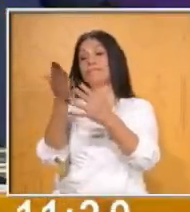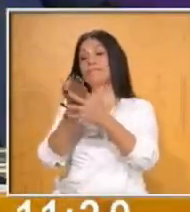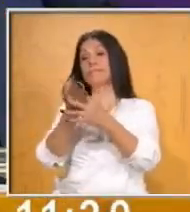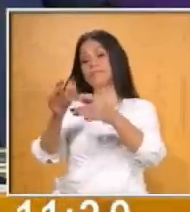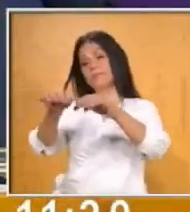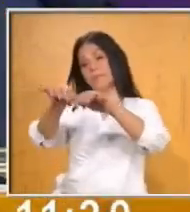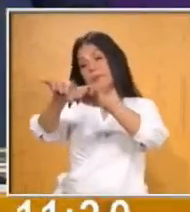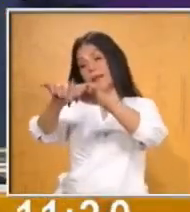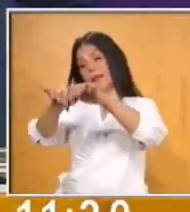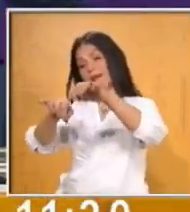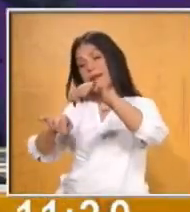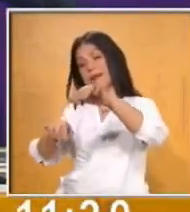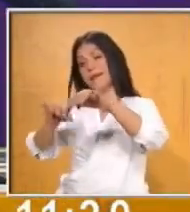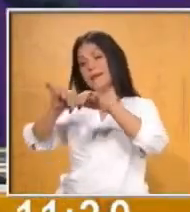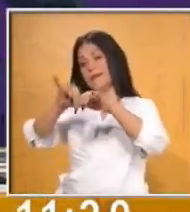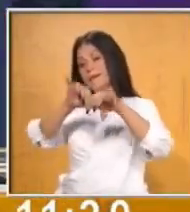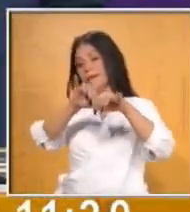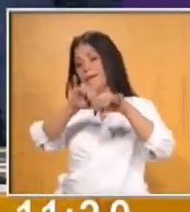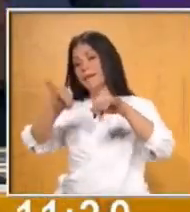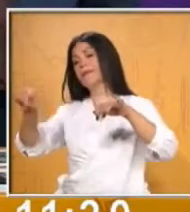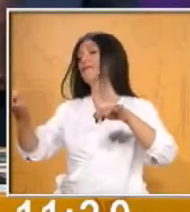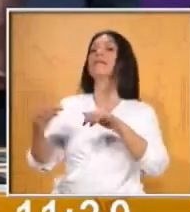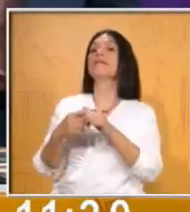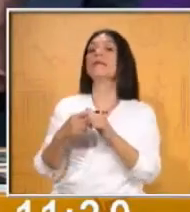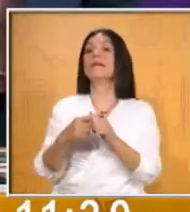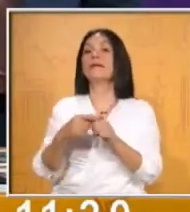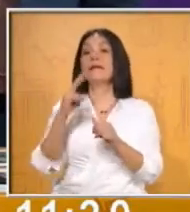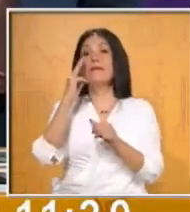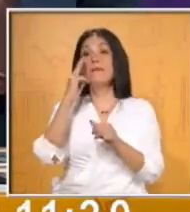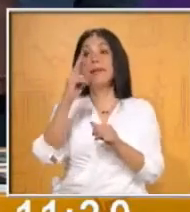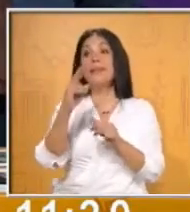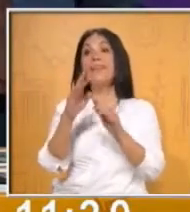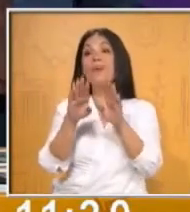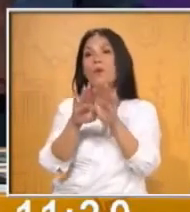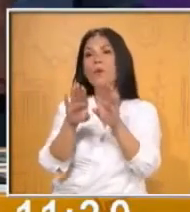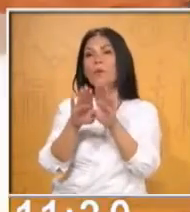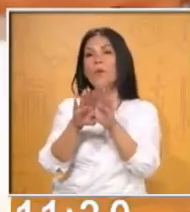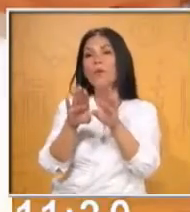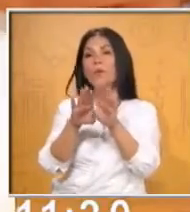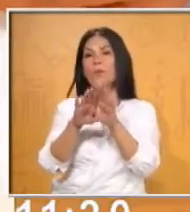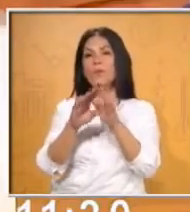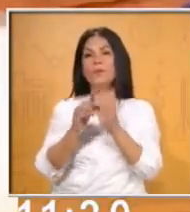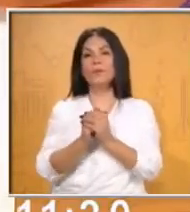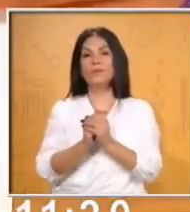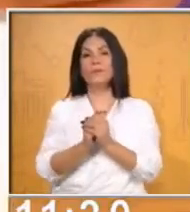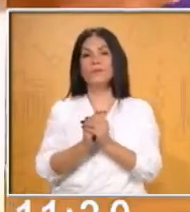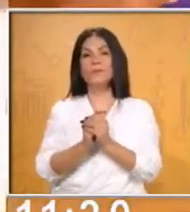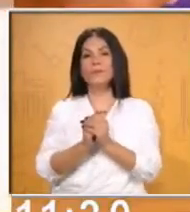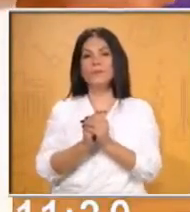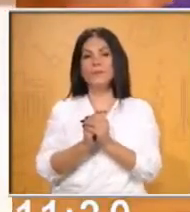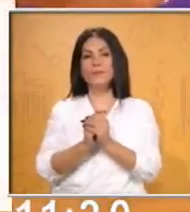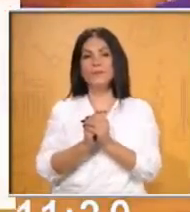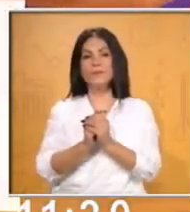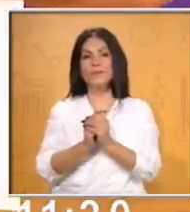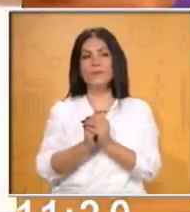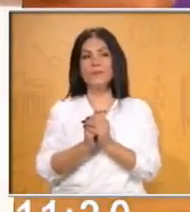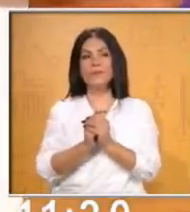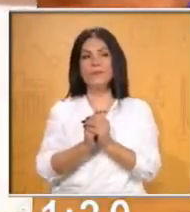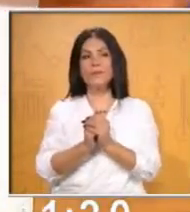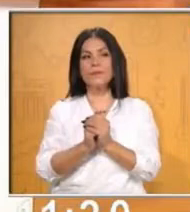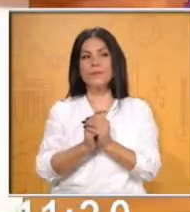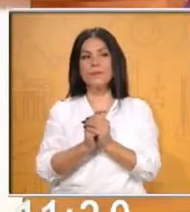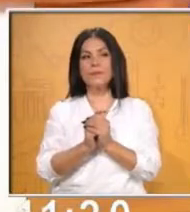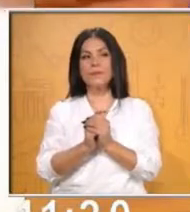como ya lo hicimos aquí un poquito, cuando nosotros dividimos